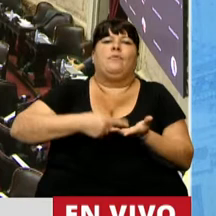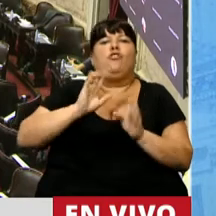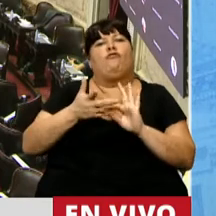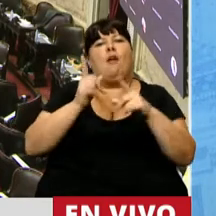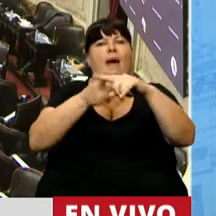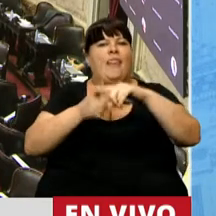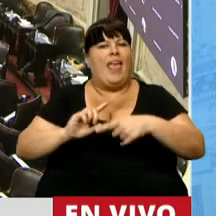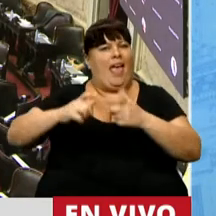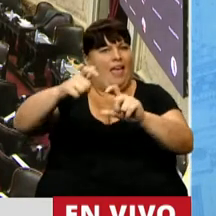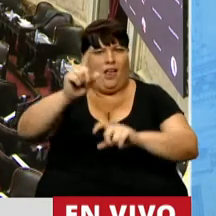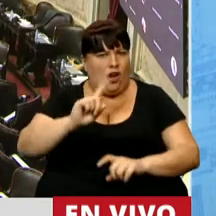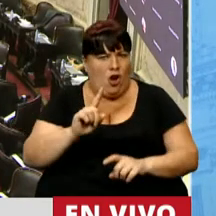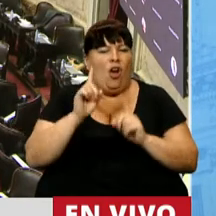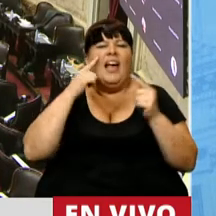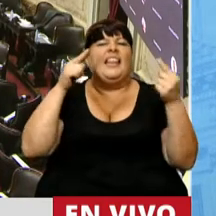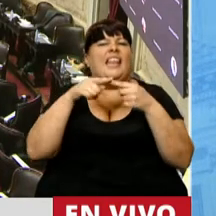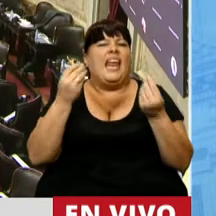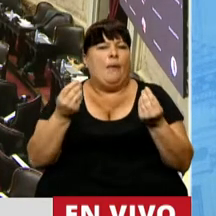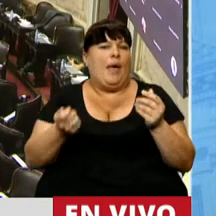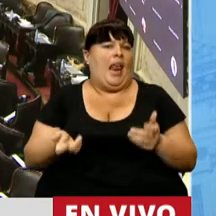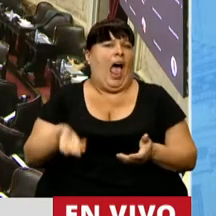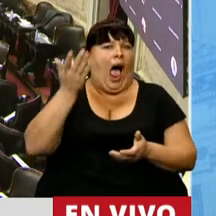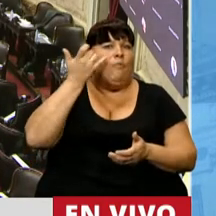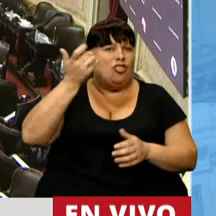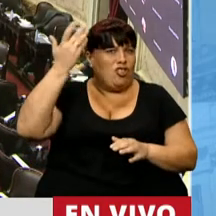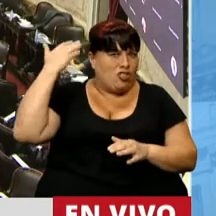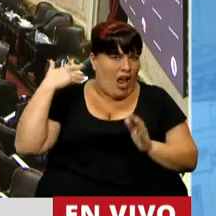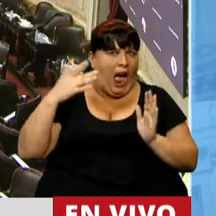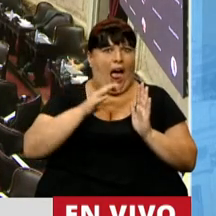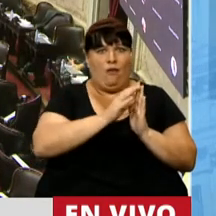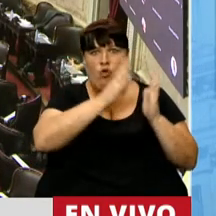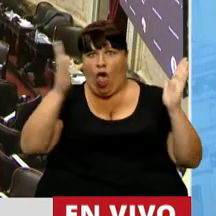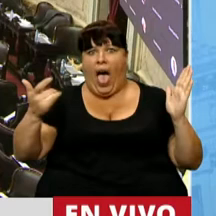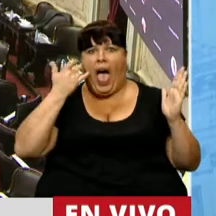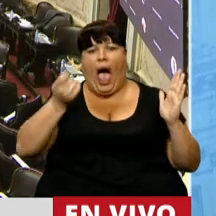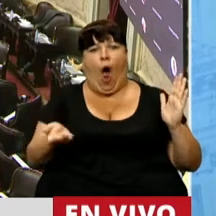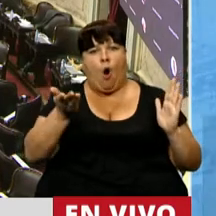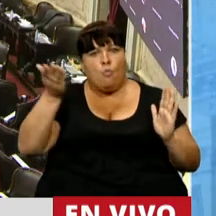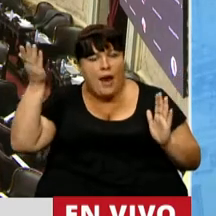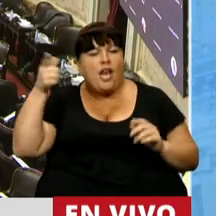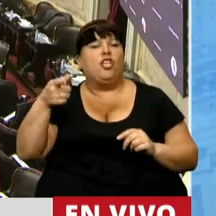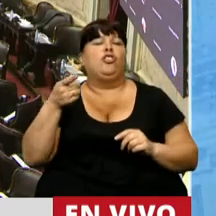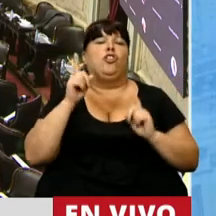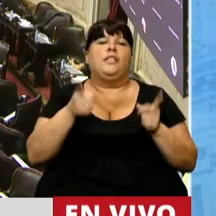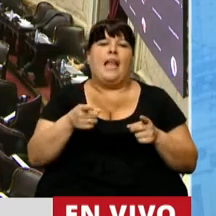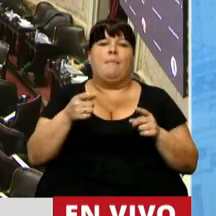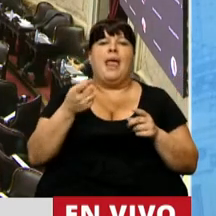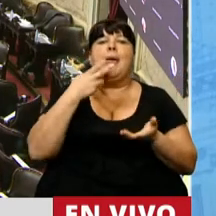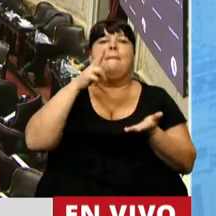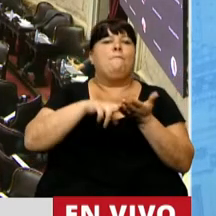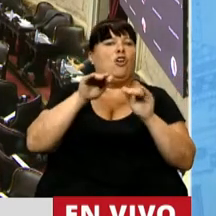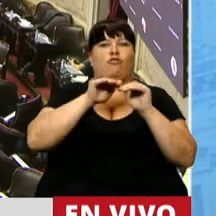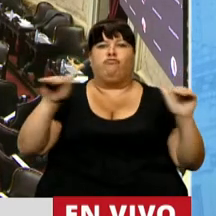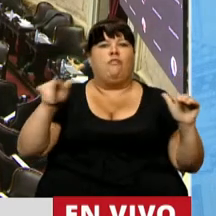fórmula, sino que tiene que ver con los aumentos que ya se dieron a lo largo del año, que tiene que ver con haber congelado las